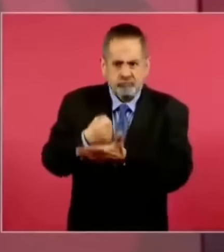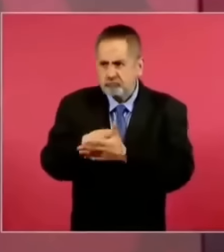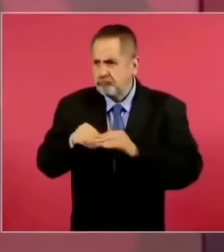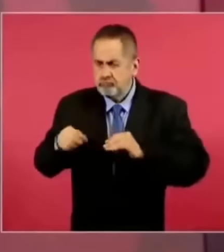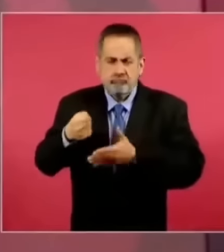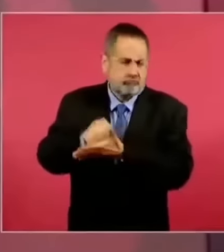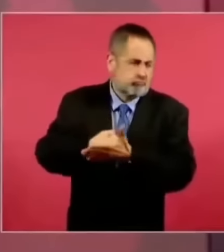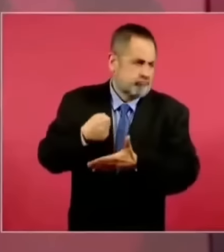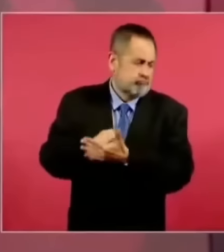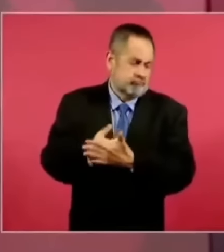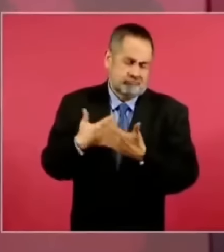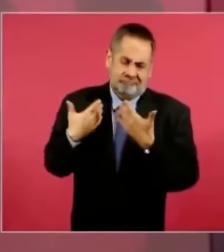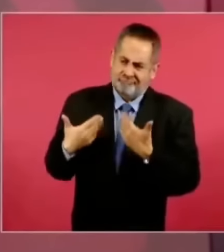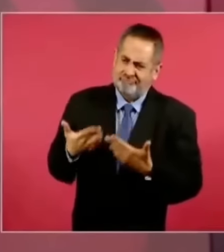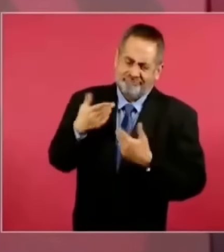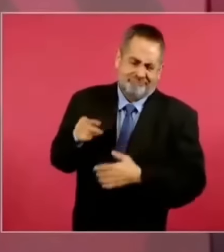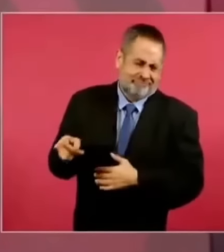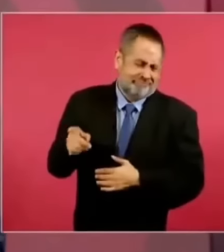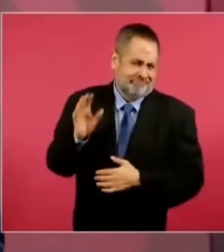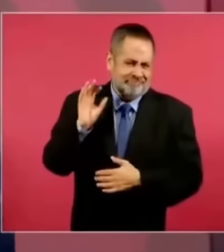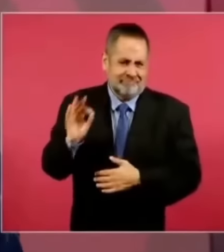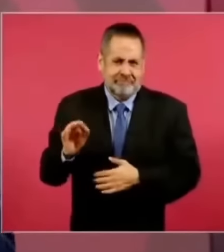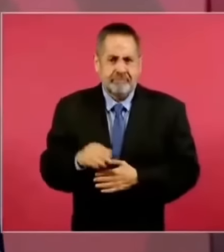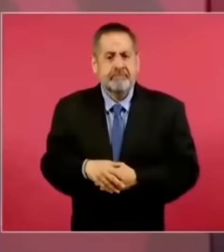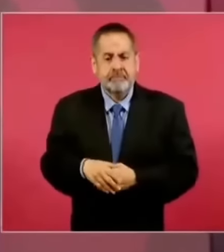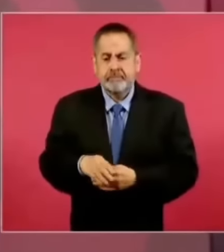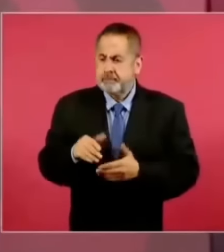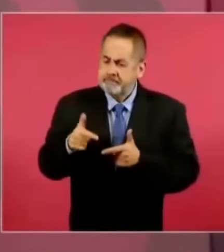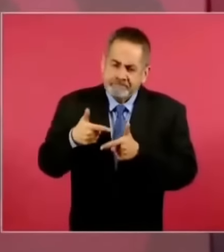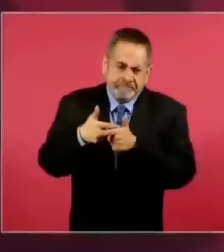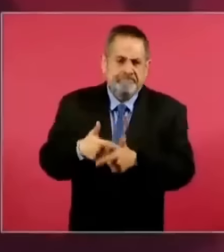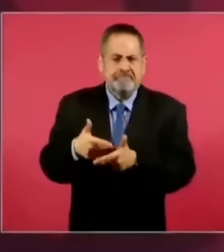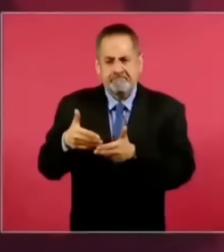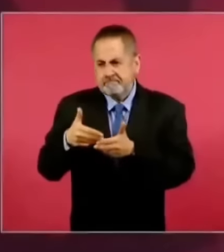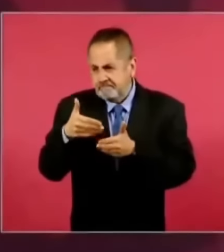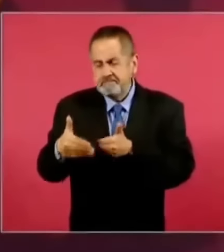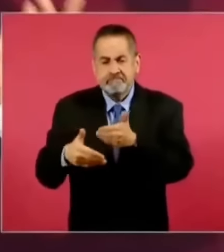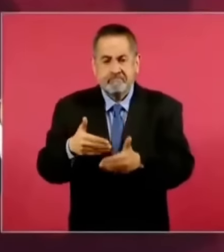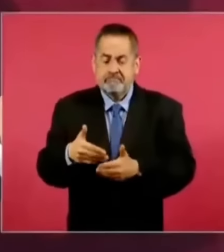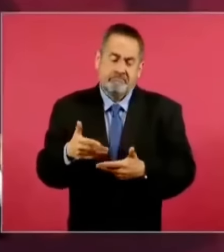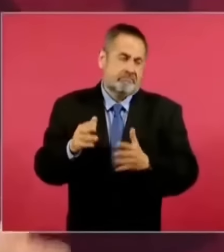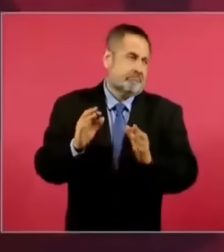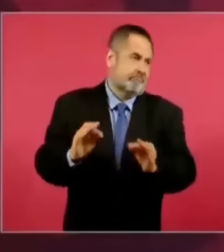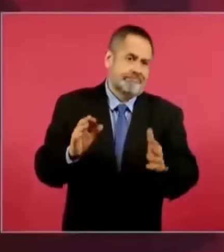seguimos adelante, fíjense,